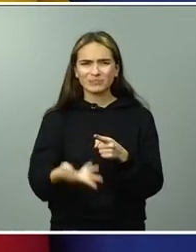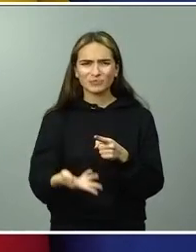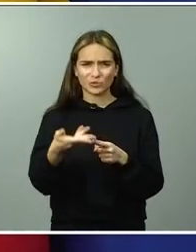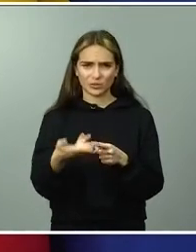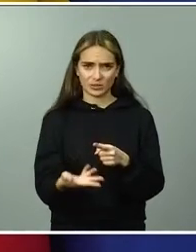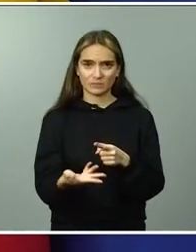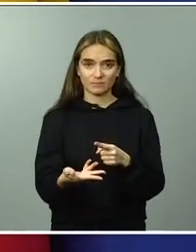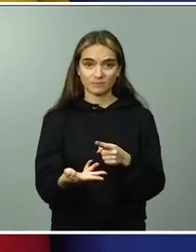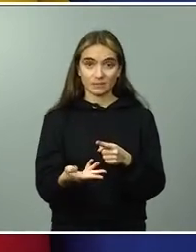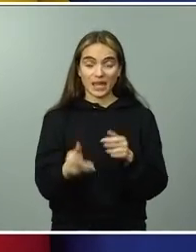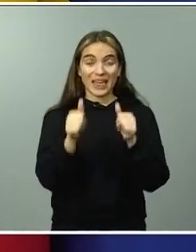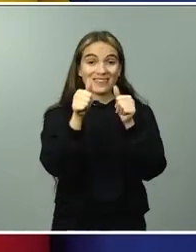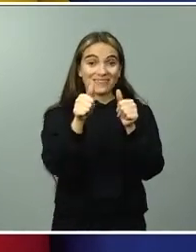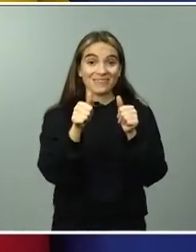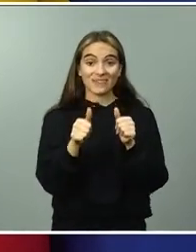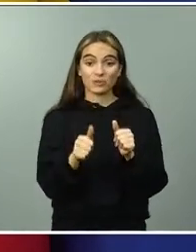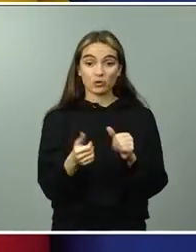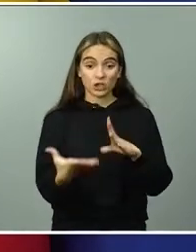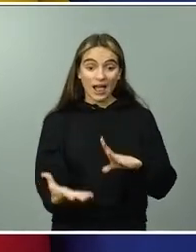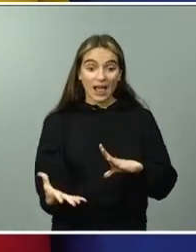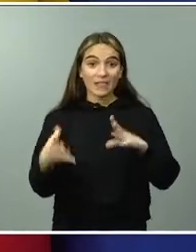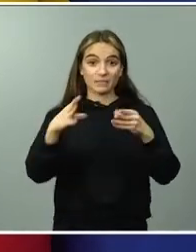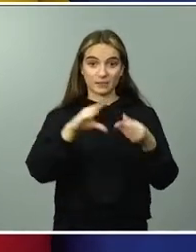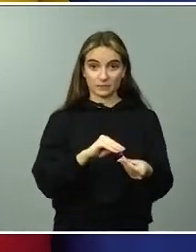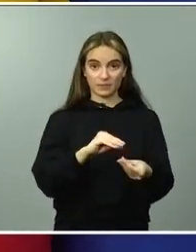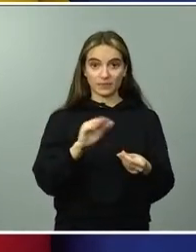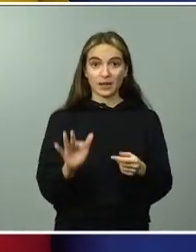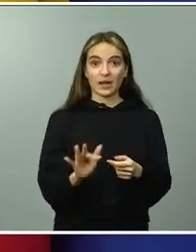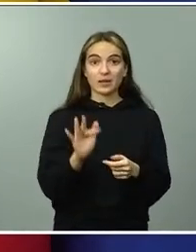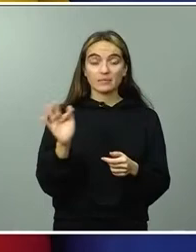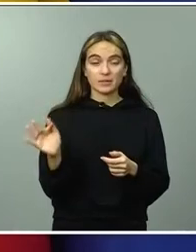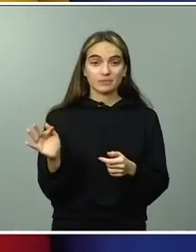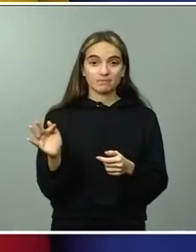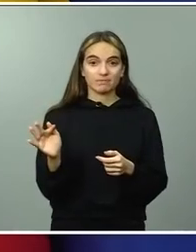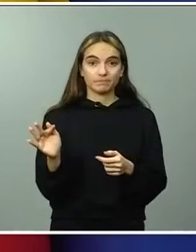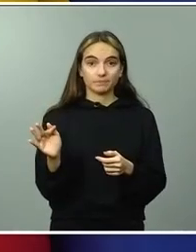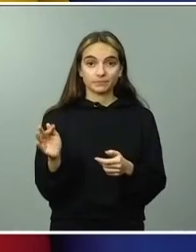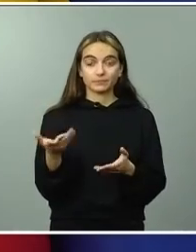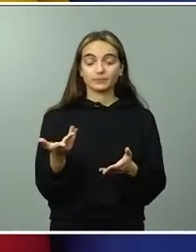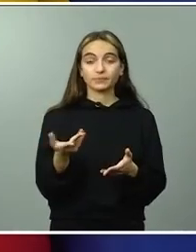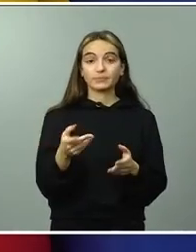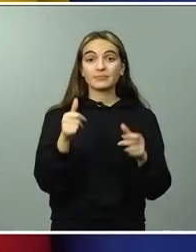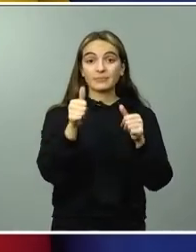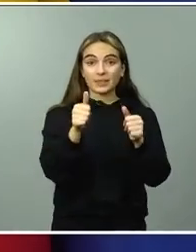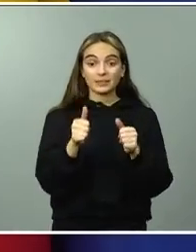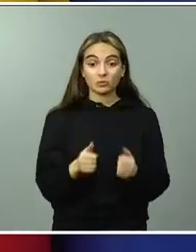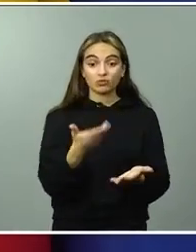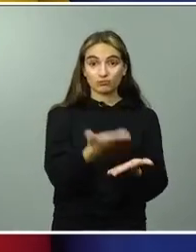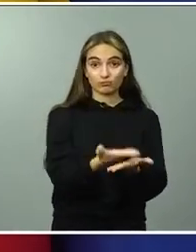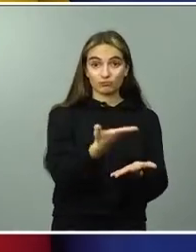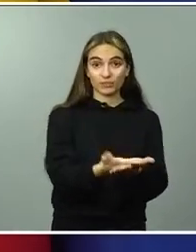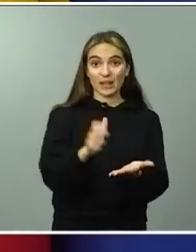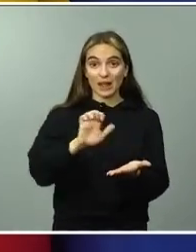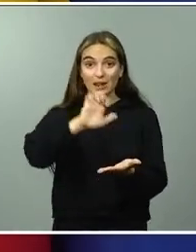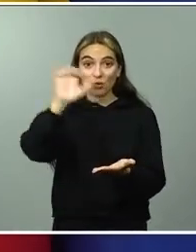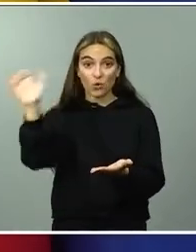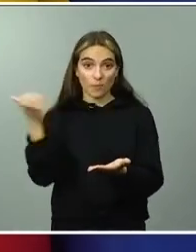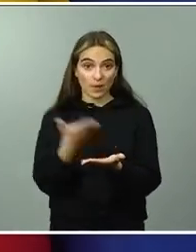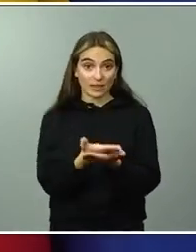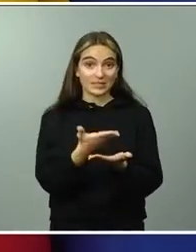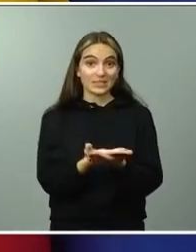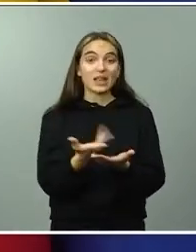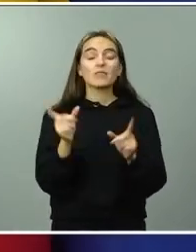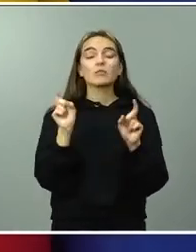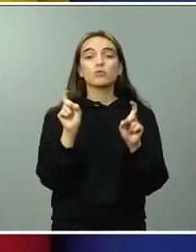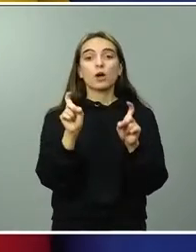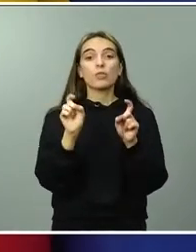títulos y, sobre todo, el reconocimiento de sus títulos dentro del espacio europeo de educación superior. para que me entiendan,